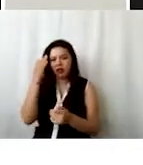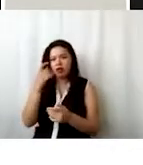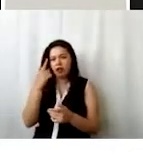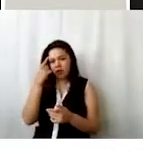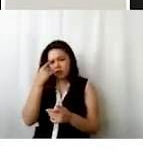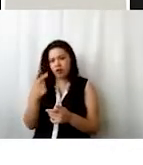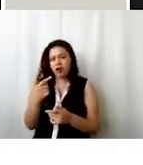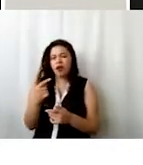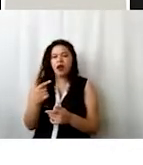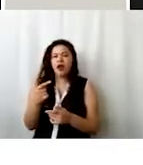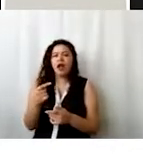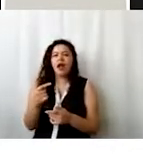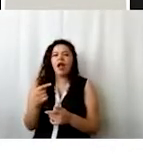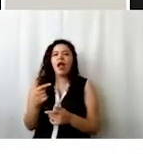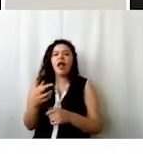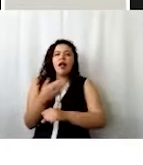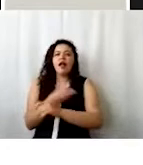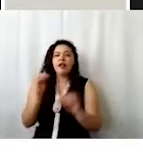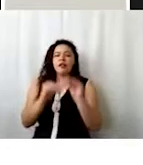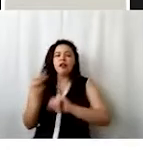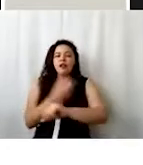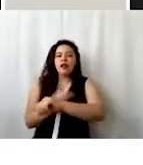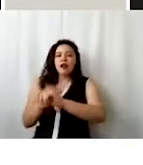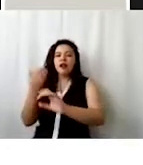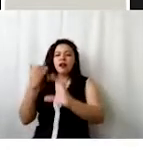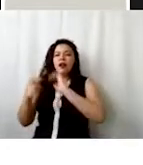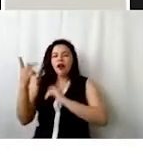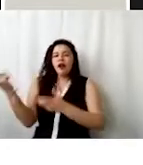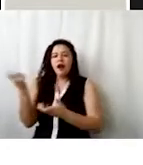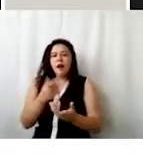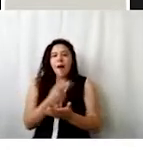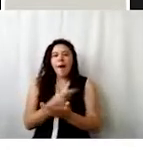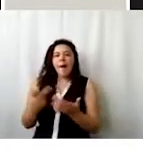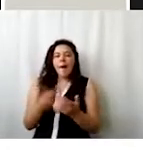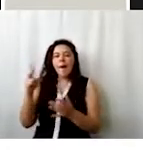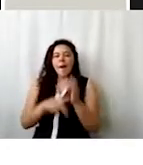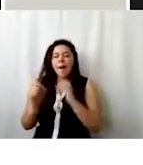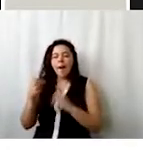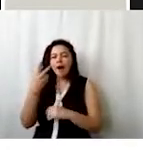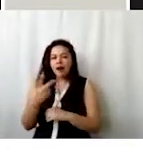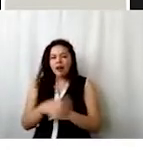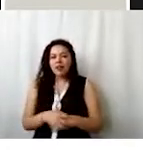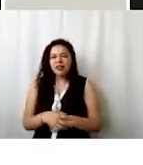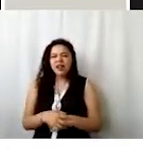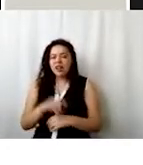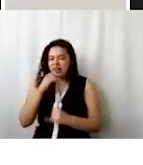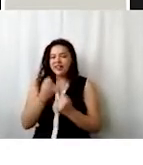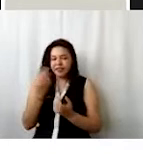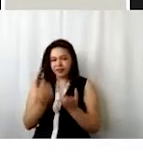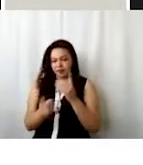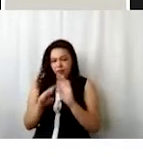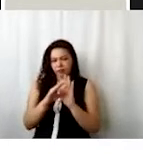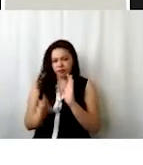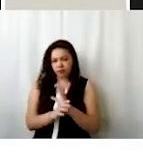para la formulación, el registro y envío del programa de trabajo y presupuesto 2022. Vamos a tener también algunas consideraciones